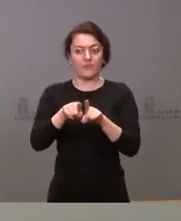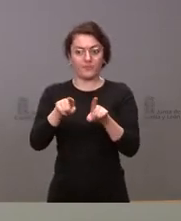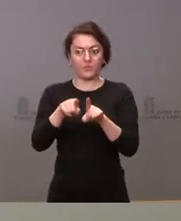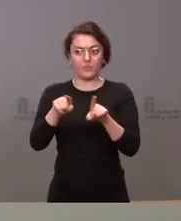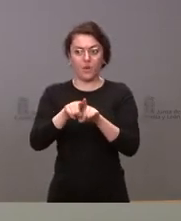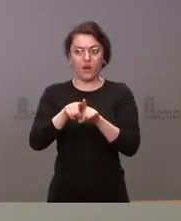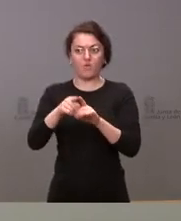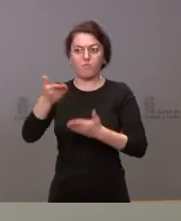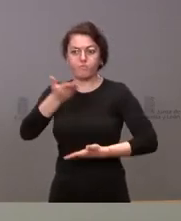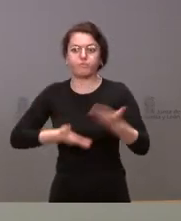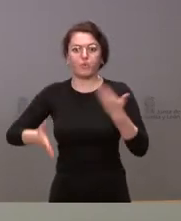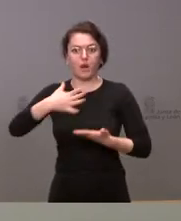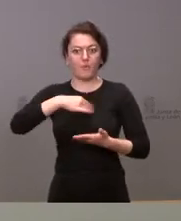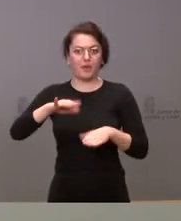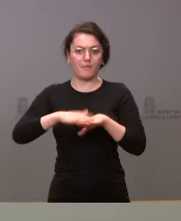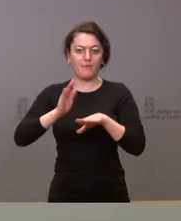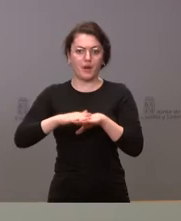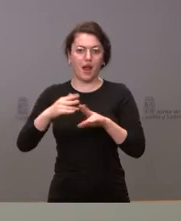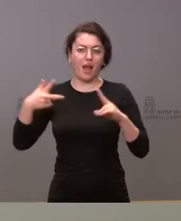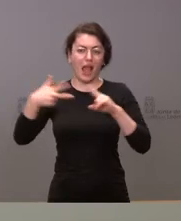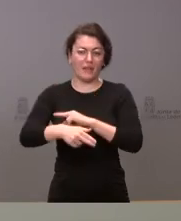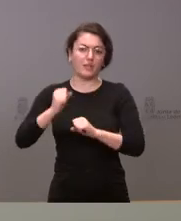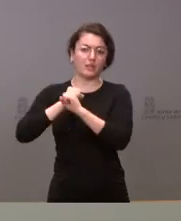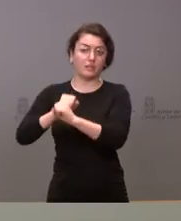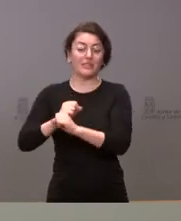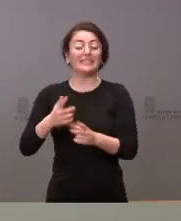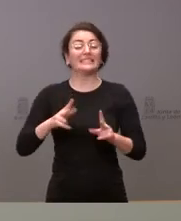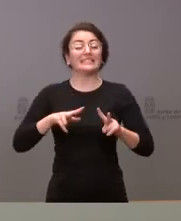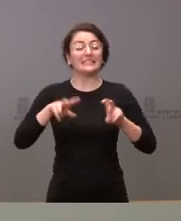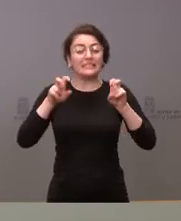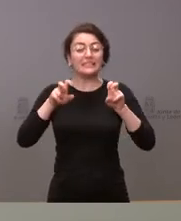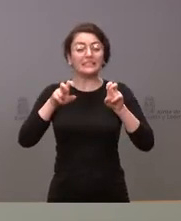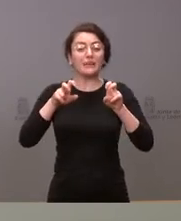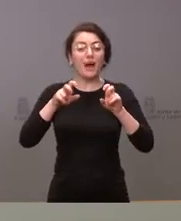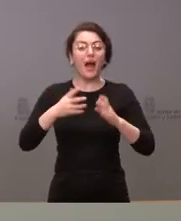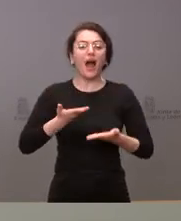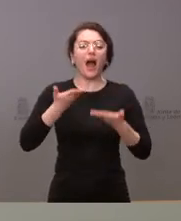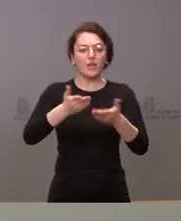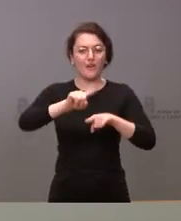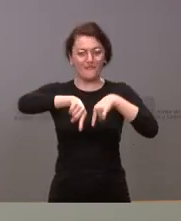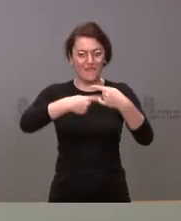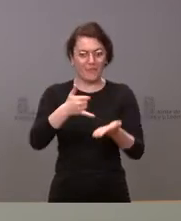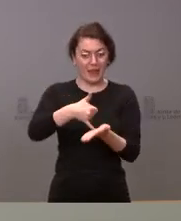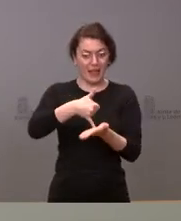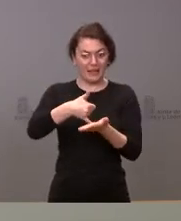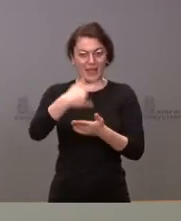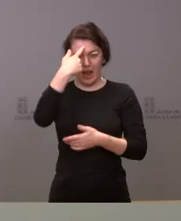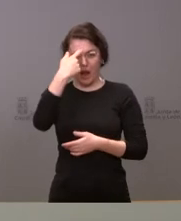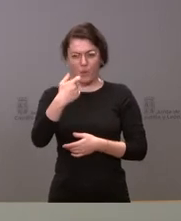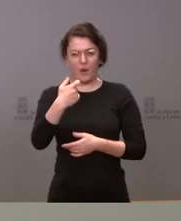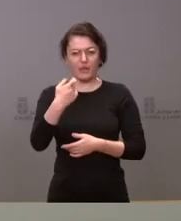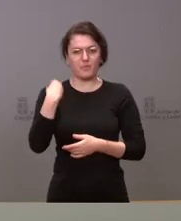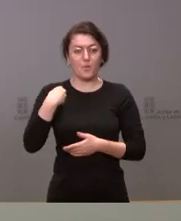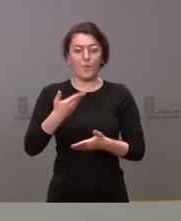En el caso del apoyo a las familias más vulnerables, recordan ustedes aquella ayuda de 130 euros para 45.000 familias porque ya